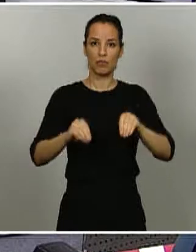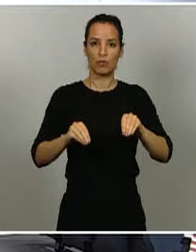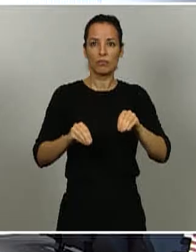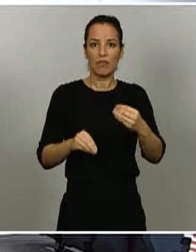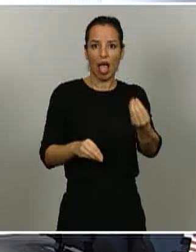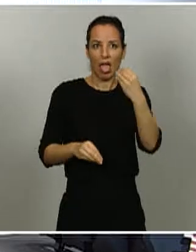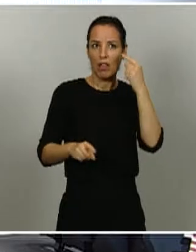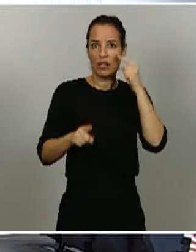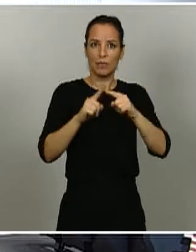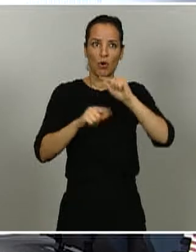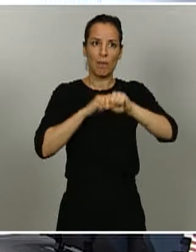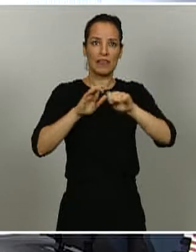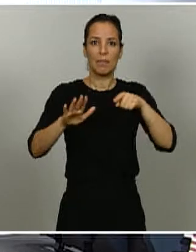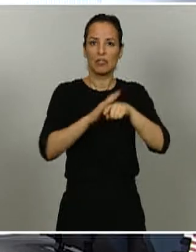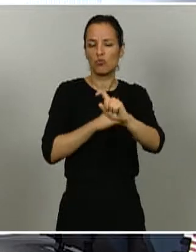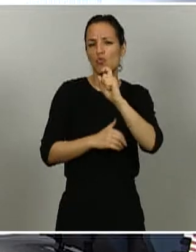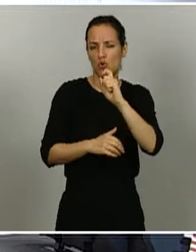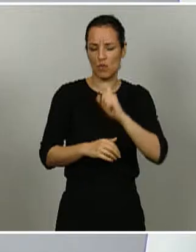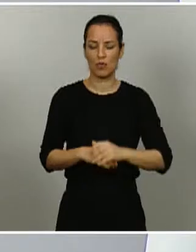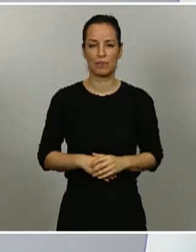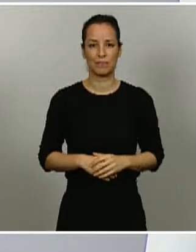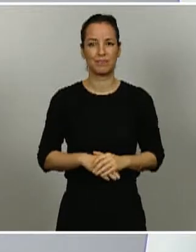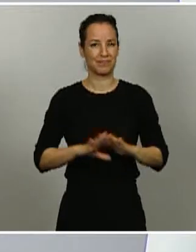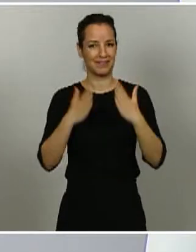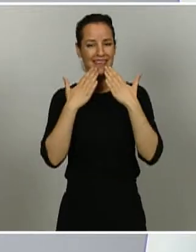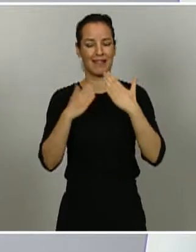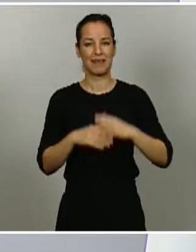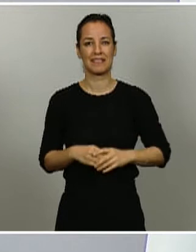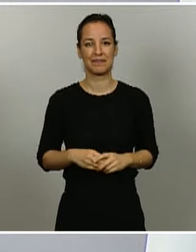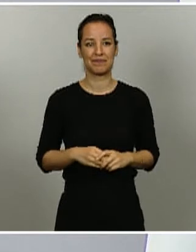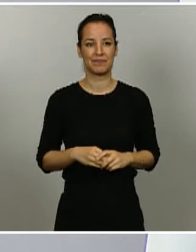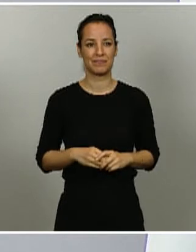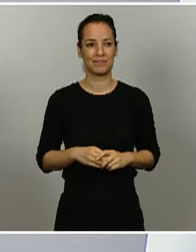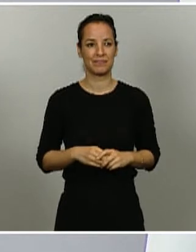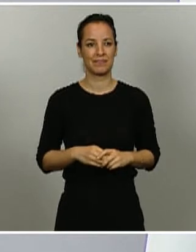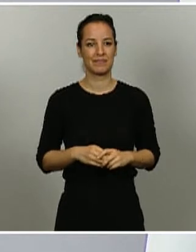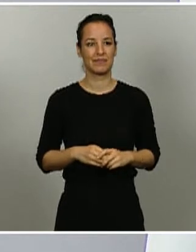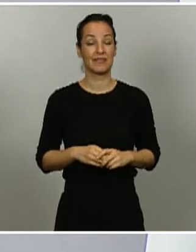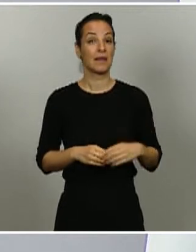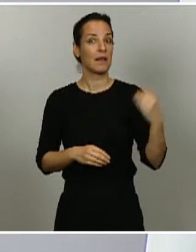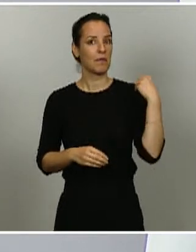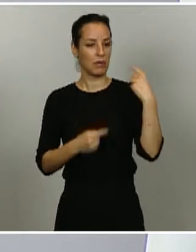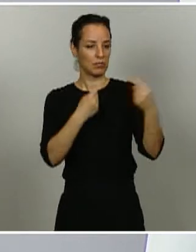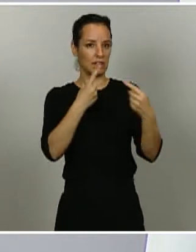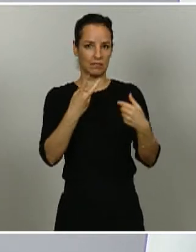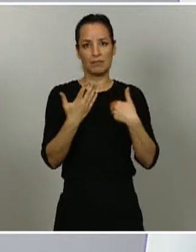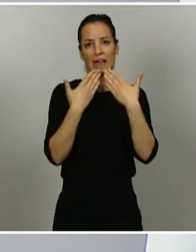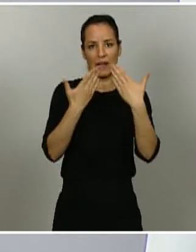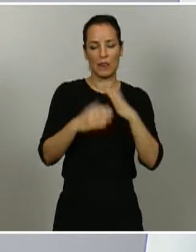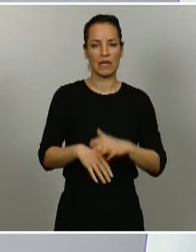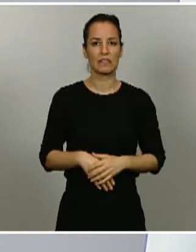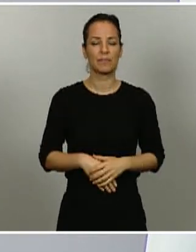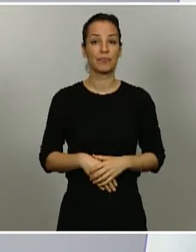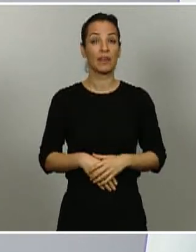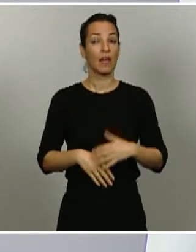Muchísimas gracias, Perico, por sus preguntas. Yo no voy a entrar en ningún tipo de reproche ni de discusión pública con